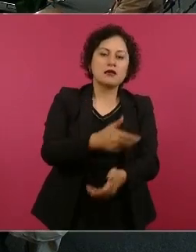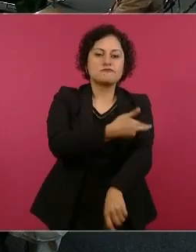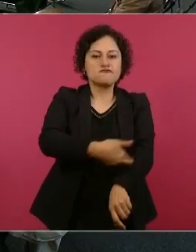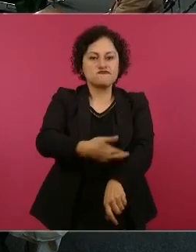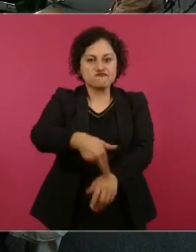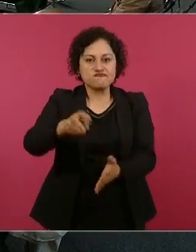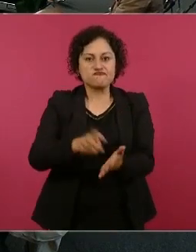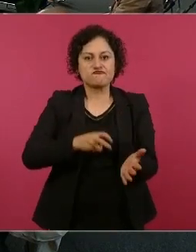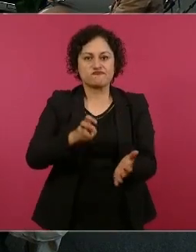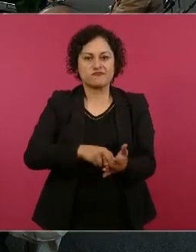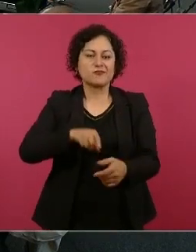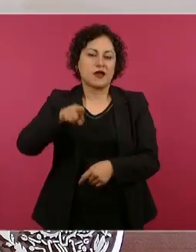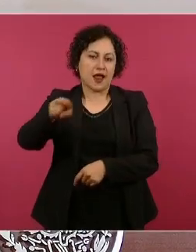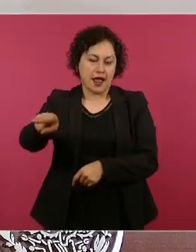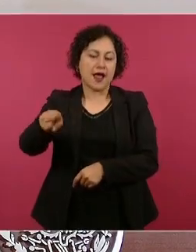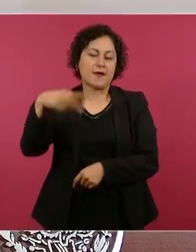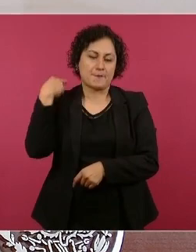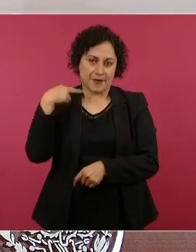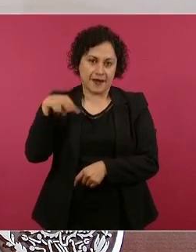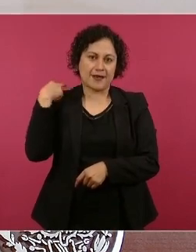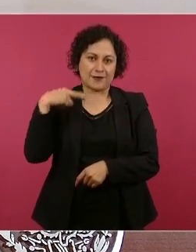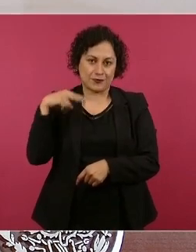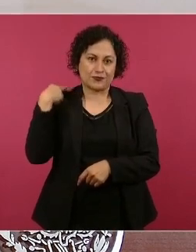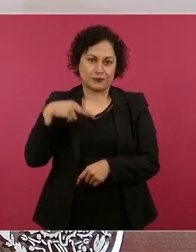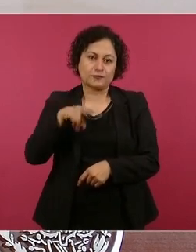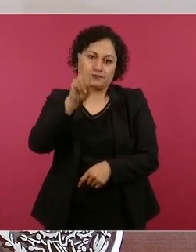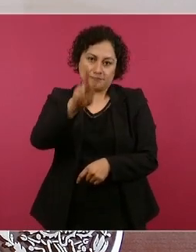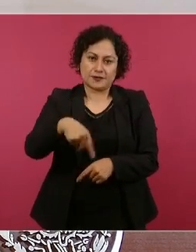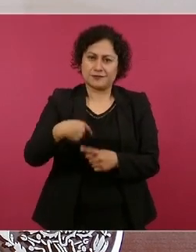Acabo de estar, es un edificio bellísimo.